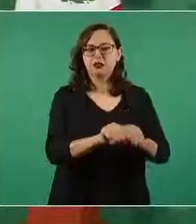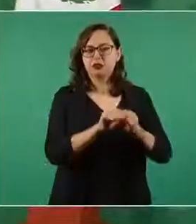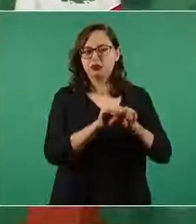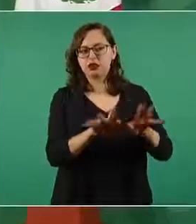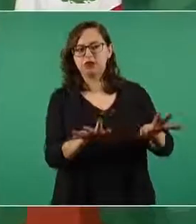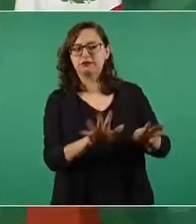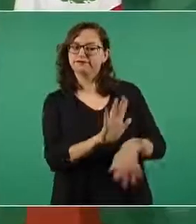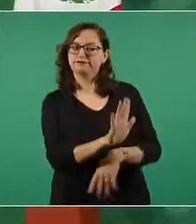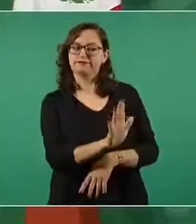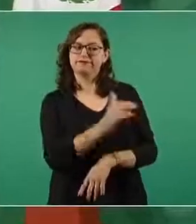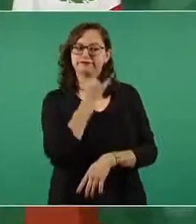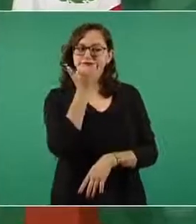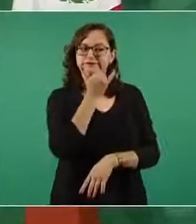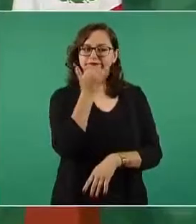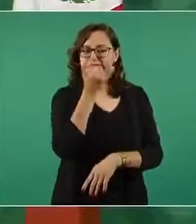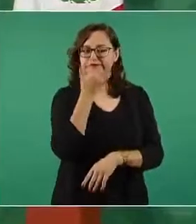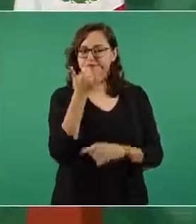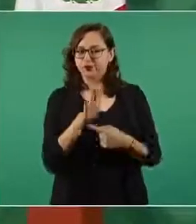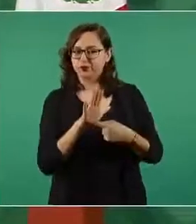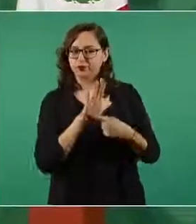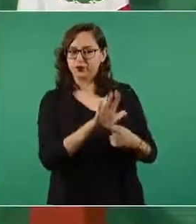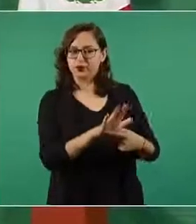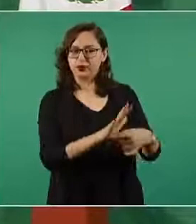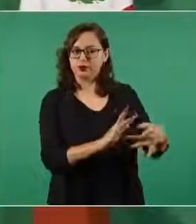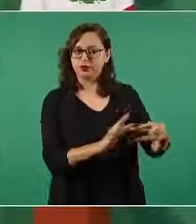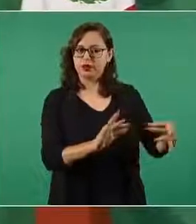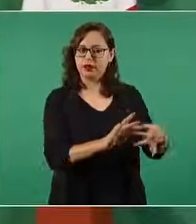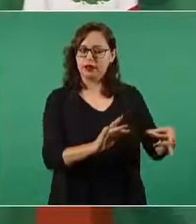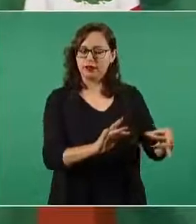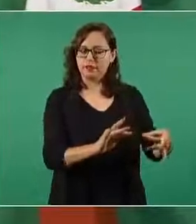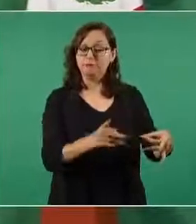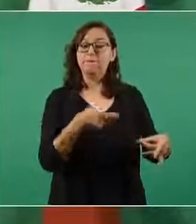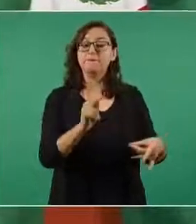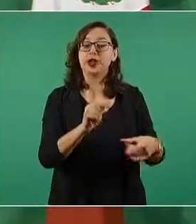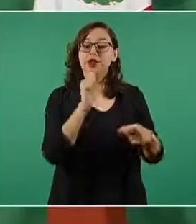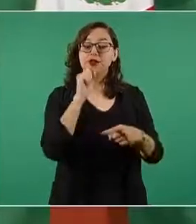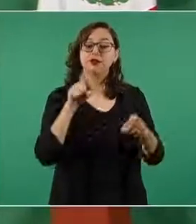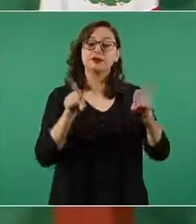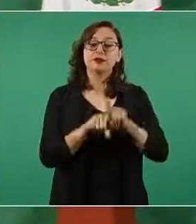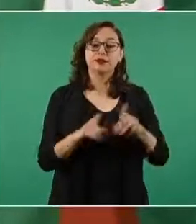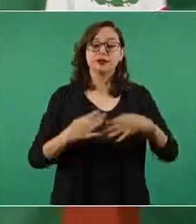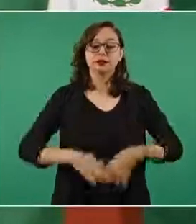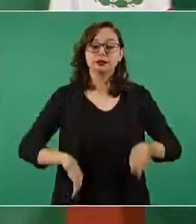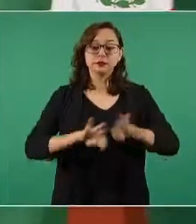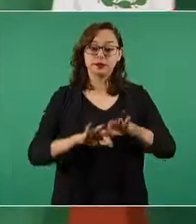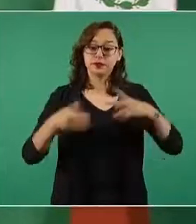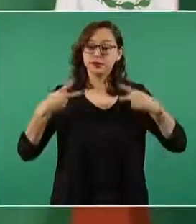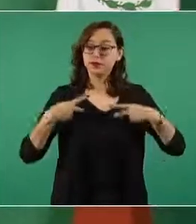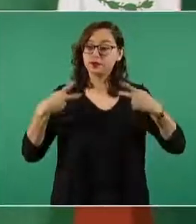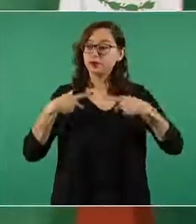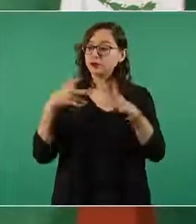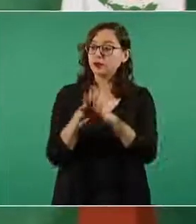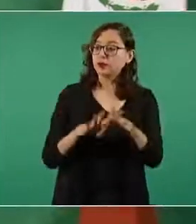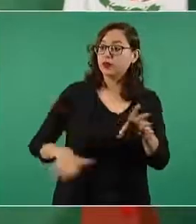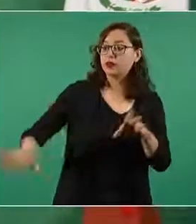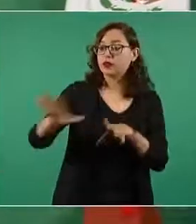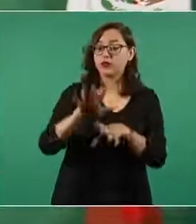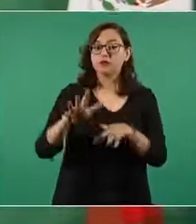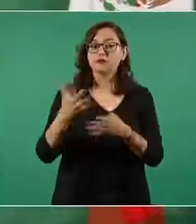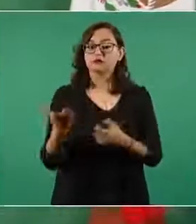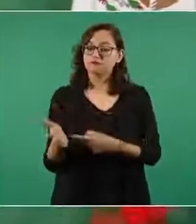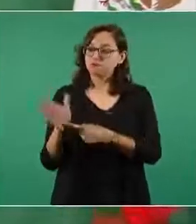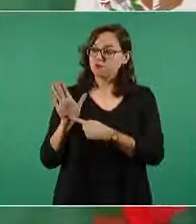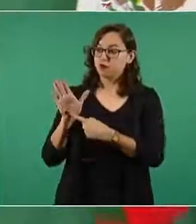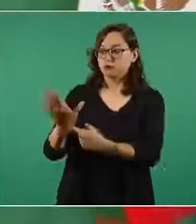que la gente, que todo el pueblo sepa que se trata de una